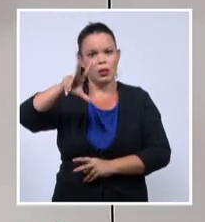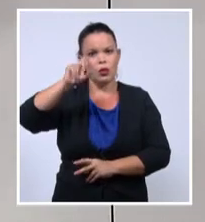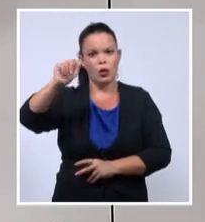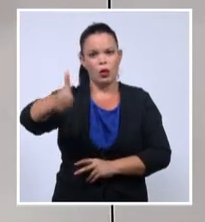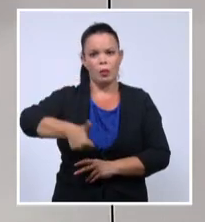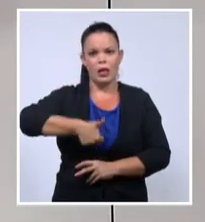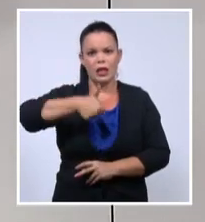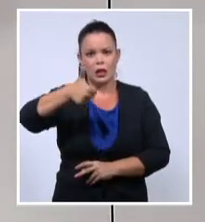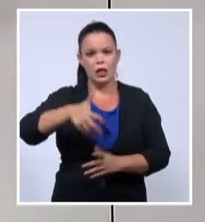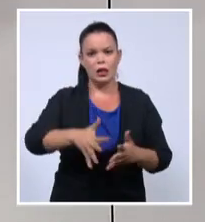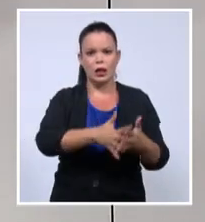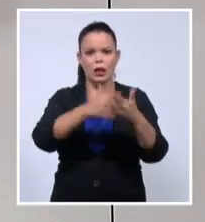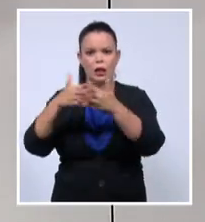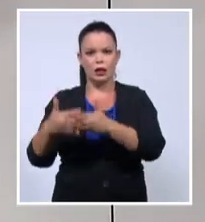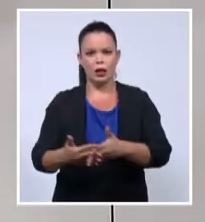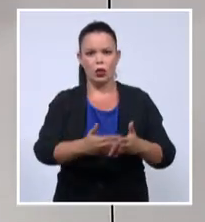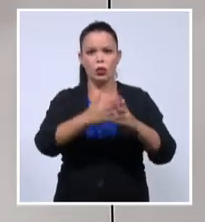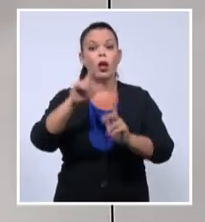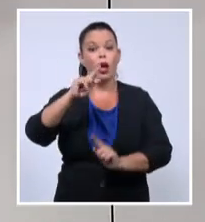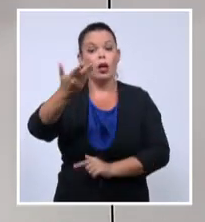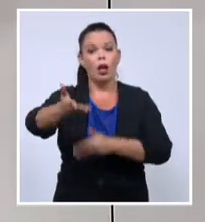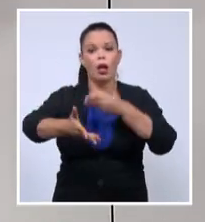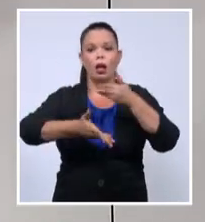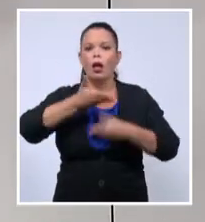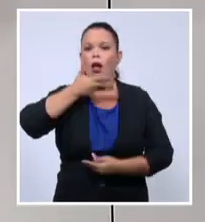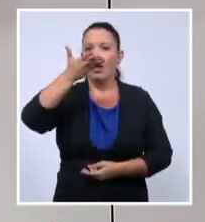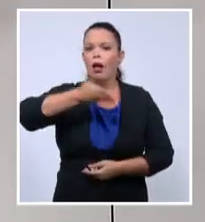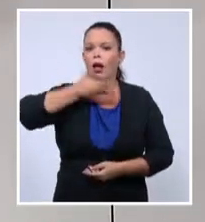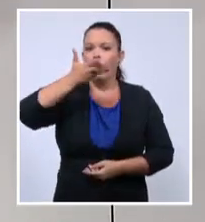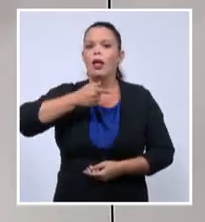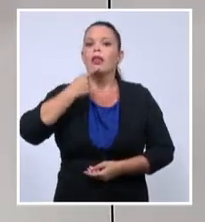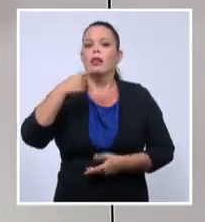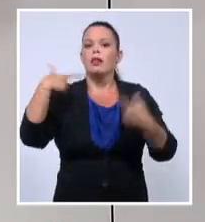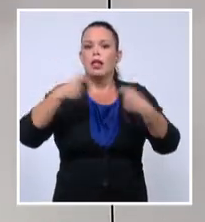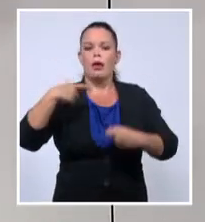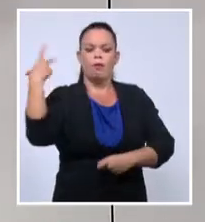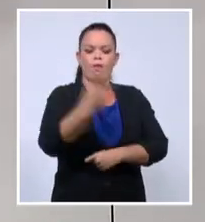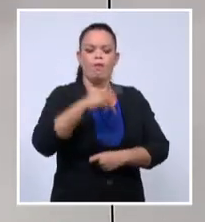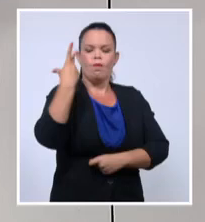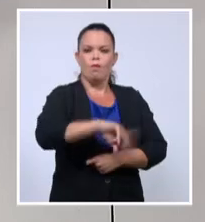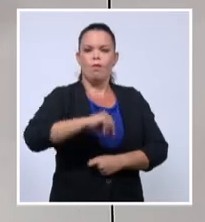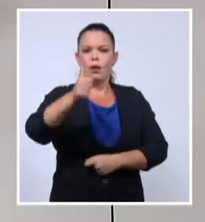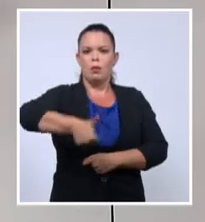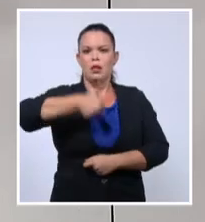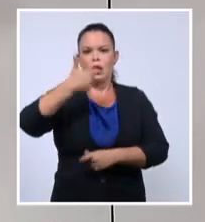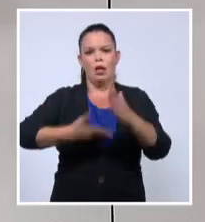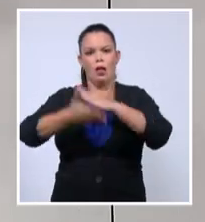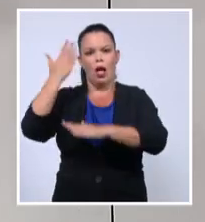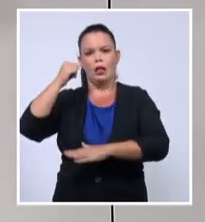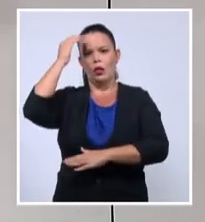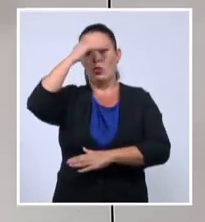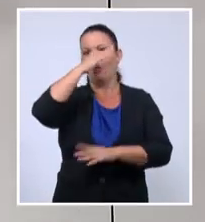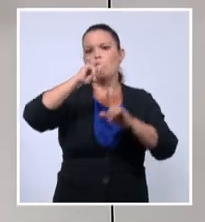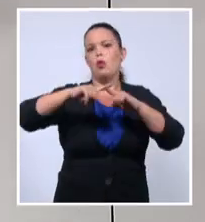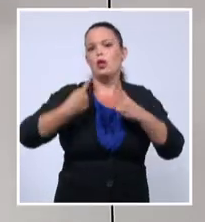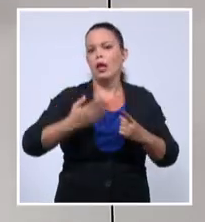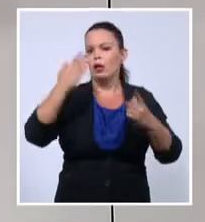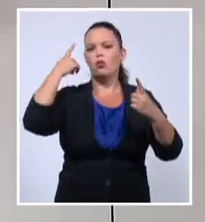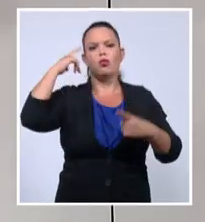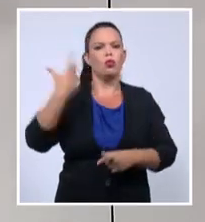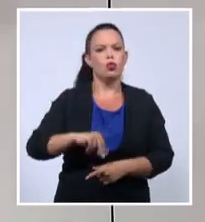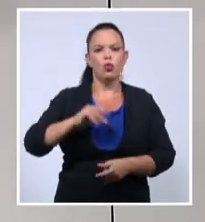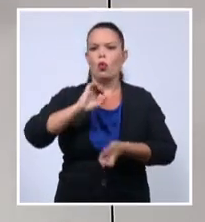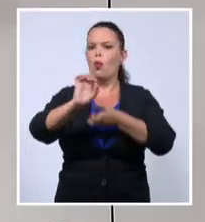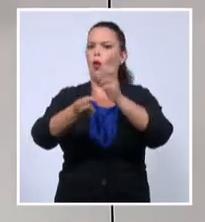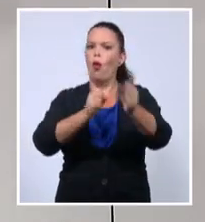Su discurso se ha movido de castigar a Trump por el mal manejo de la pandemia a ser ahora más político